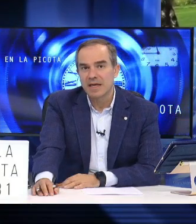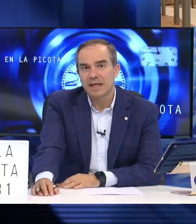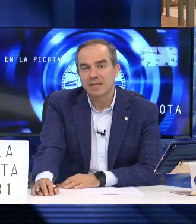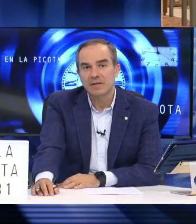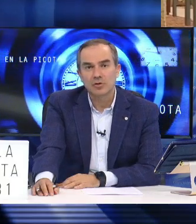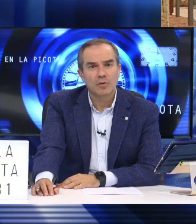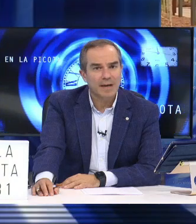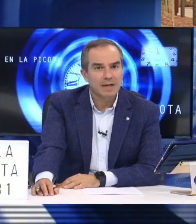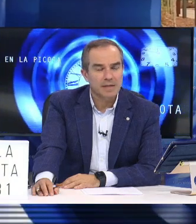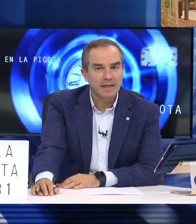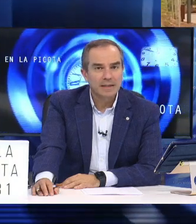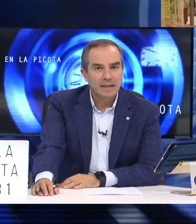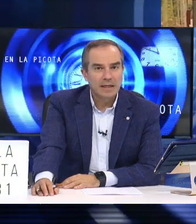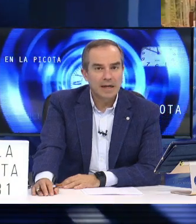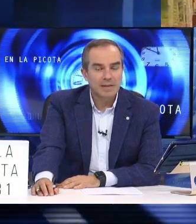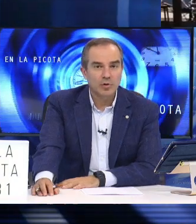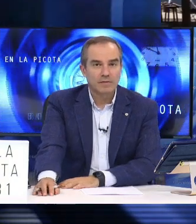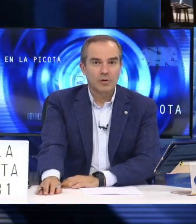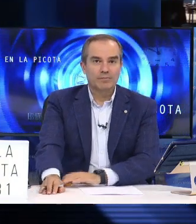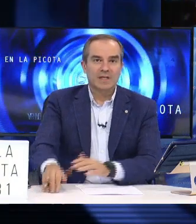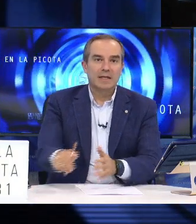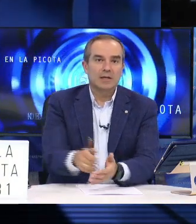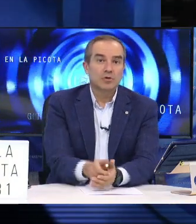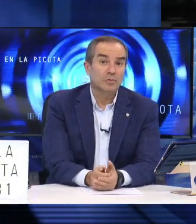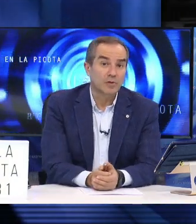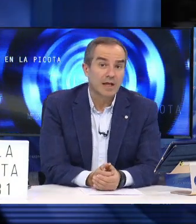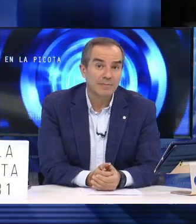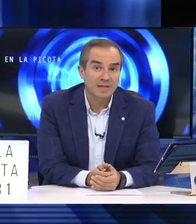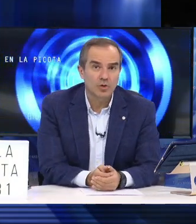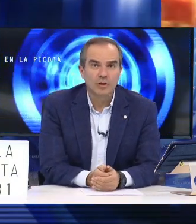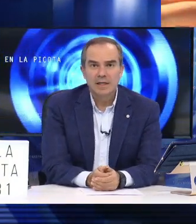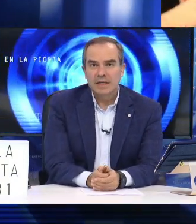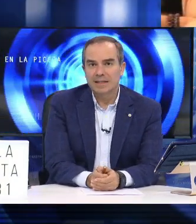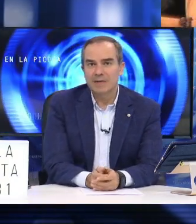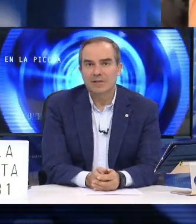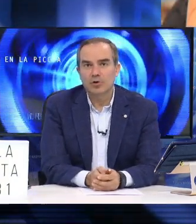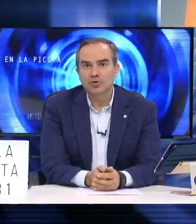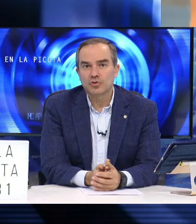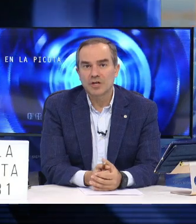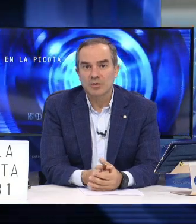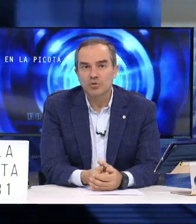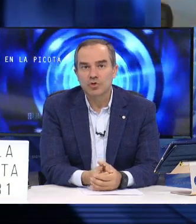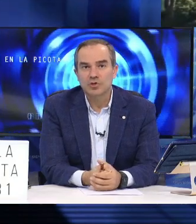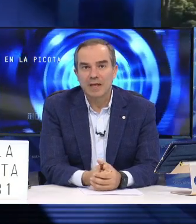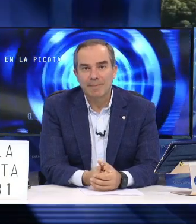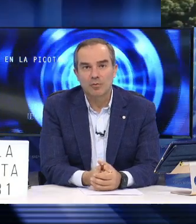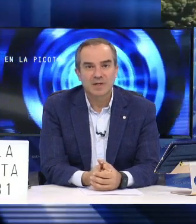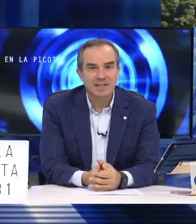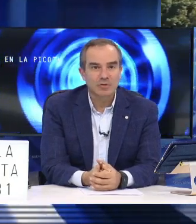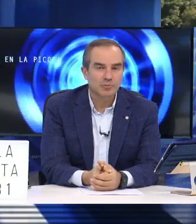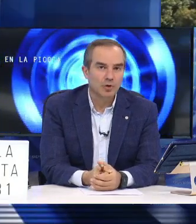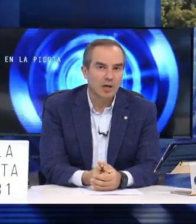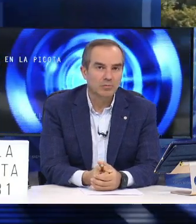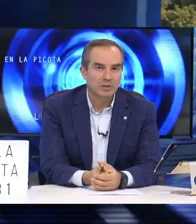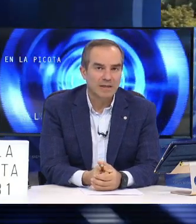bien esta decisión no paraliza la demolición. El Constitucional admitió, a trámite de los recursos de amparo